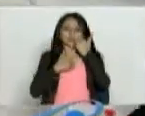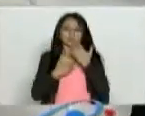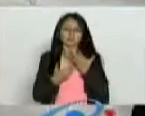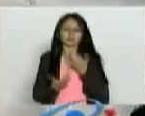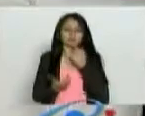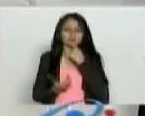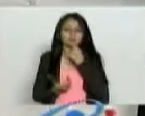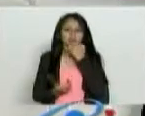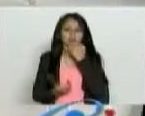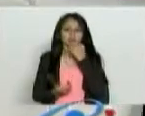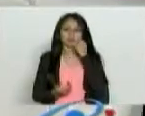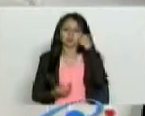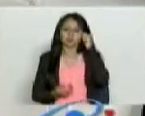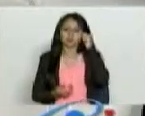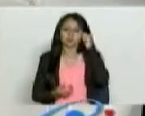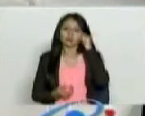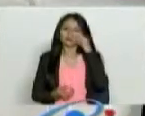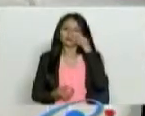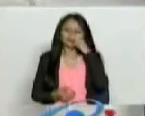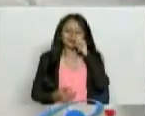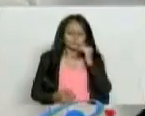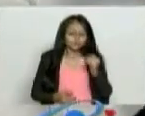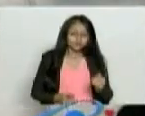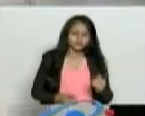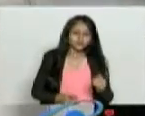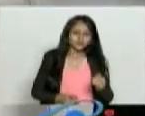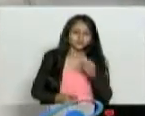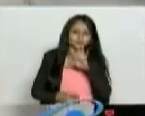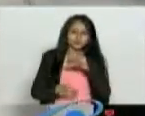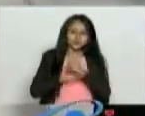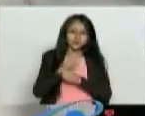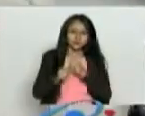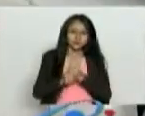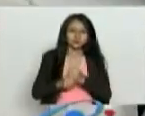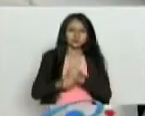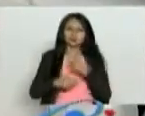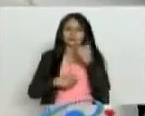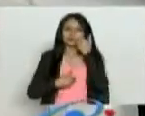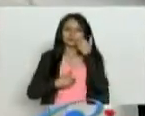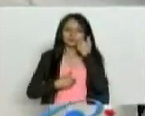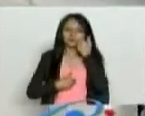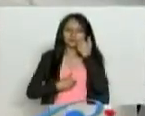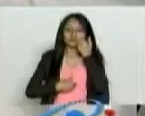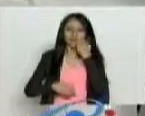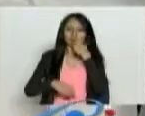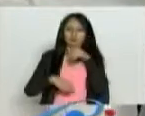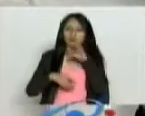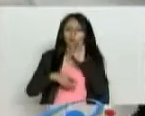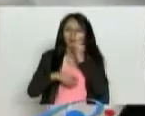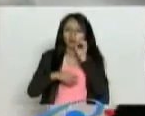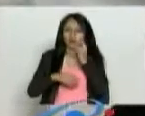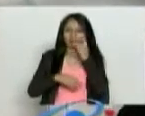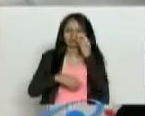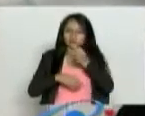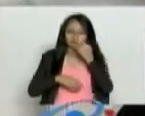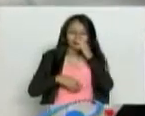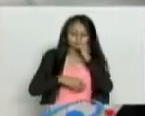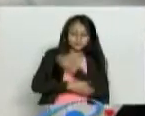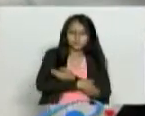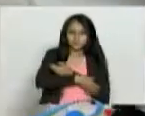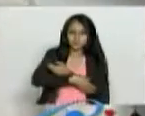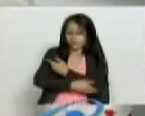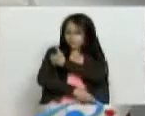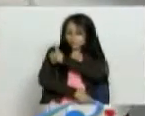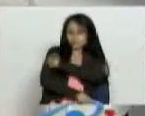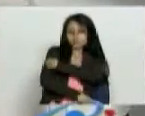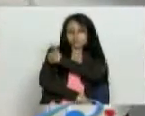sencilla. Ustedes recuerdan que ustedes vacunaron a sus niños chiquitos contra la poliomelitis, que es unas goticas tomadas. Y resulta que esa gotica